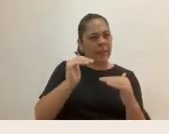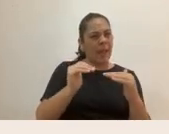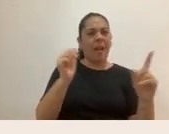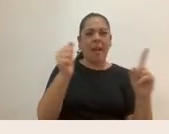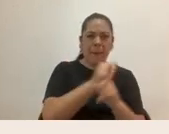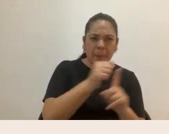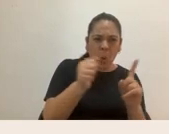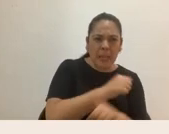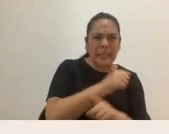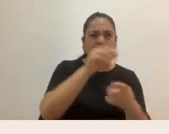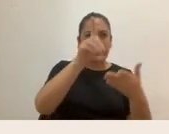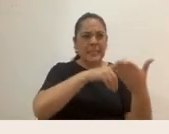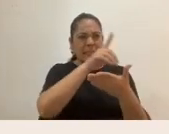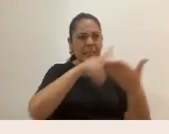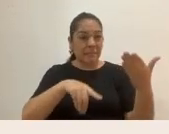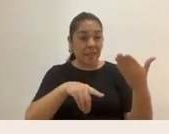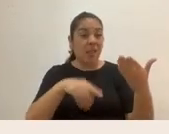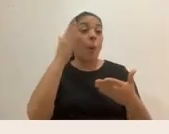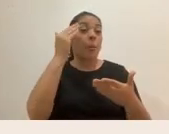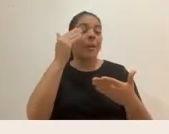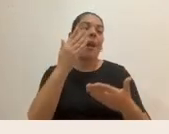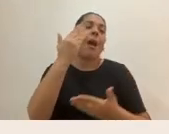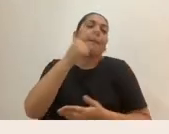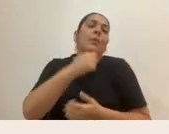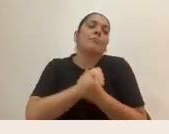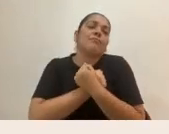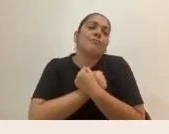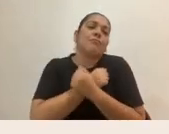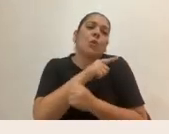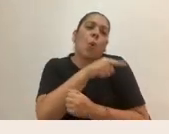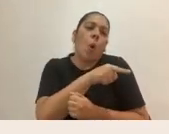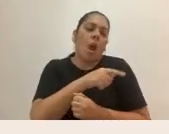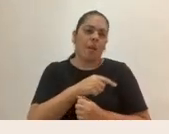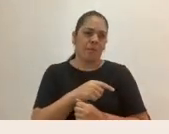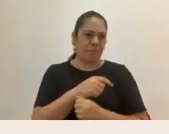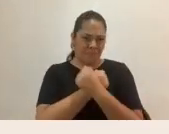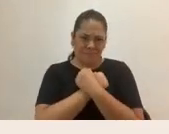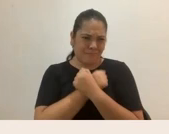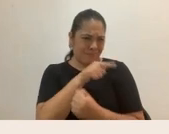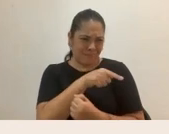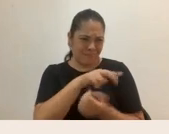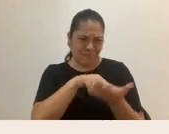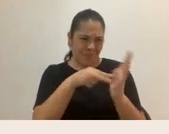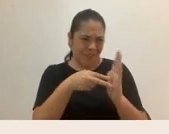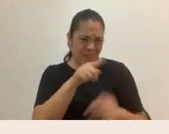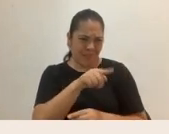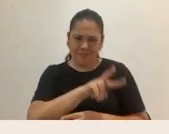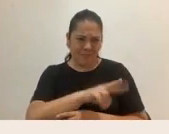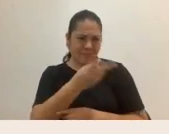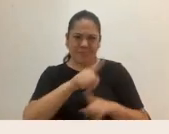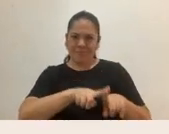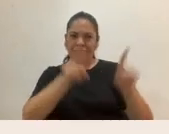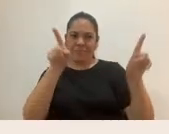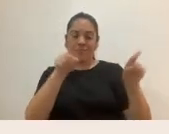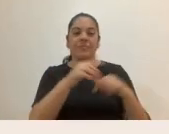en nombre del amor. Cuando el amor es todo lo contrario a eso. Por otro lado, el mito de que los